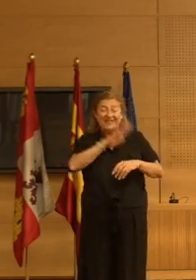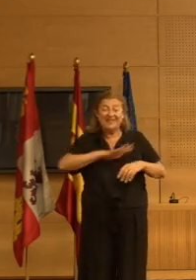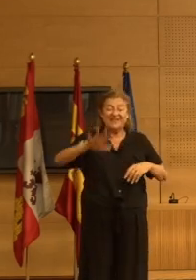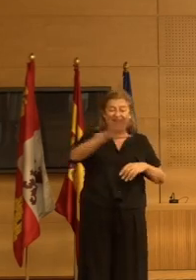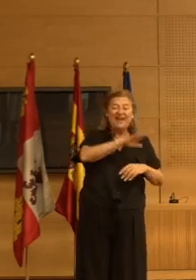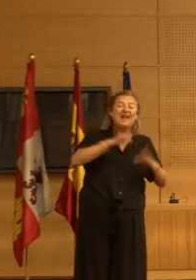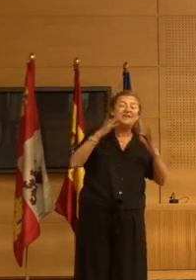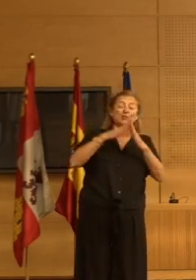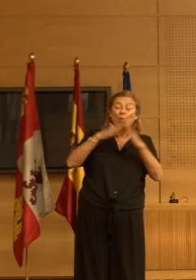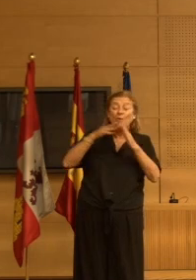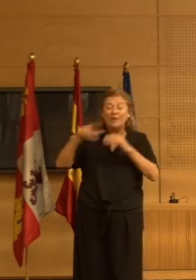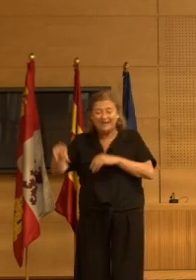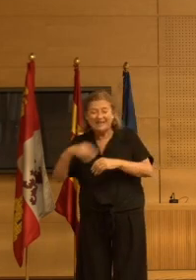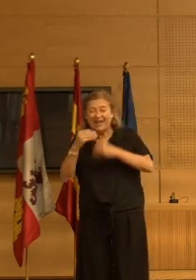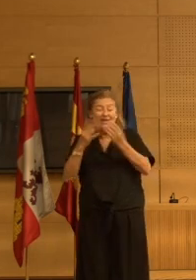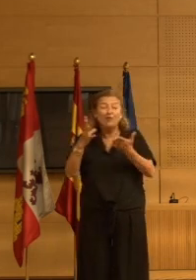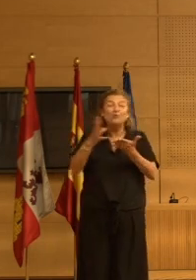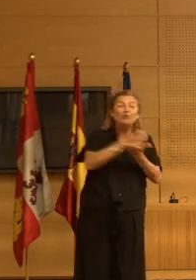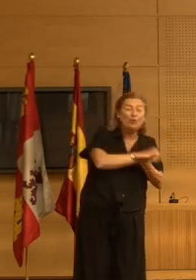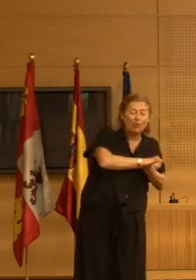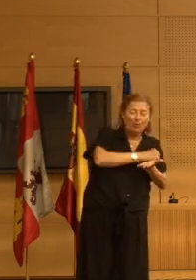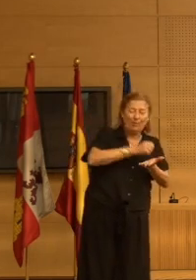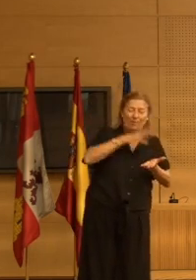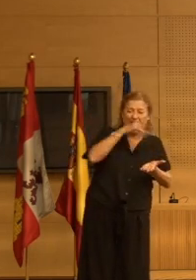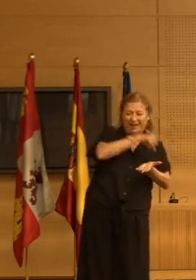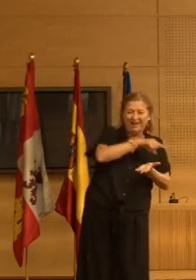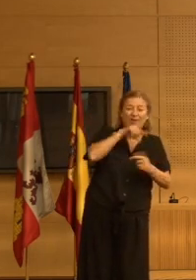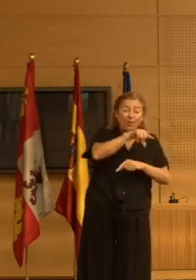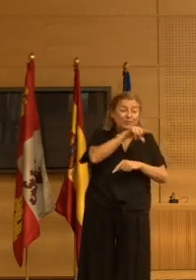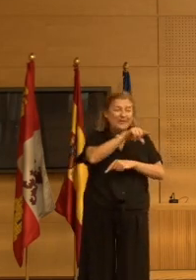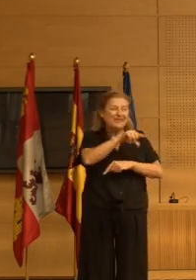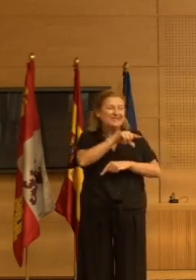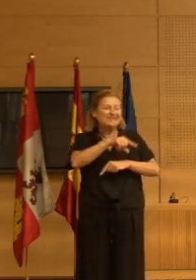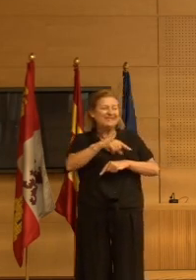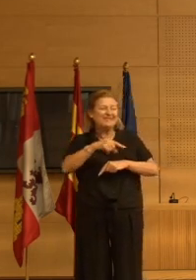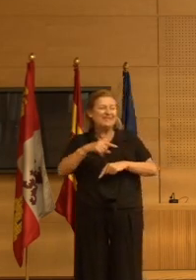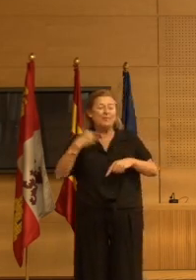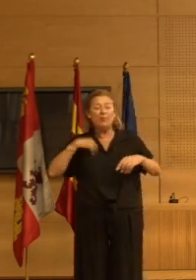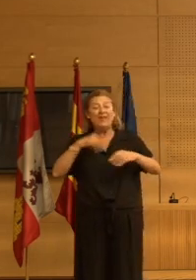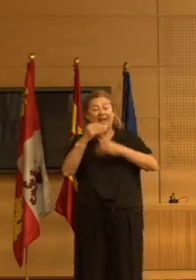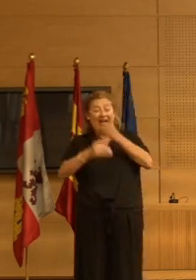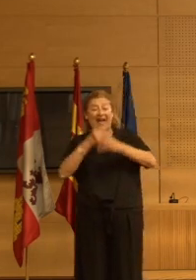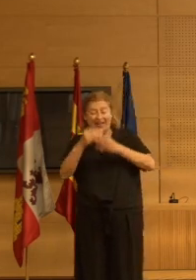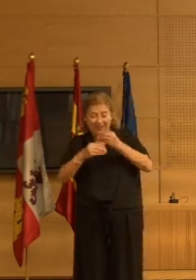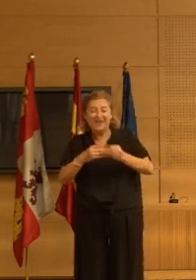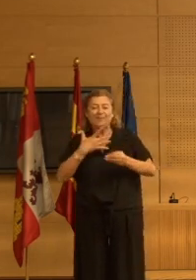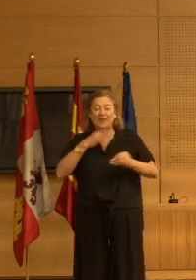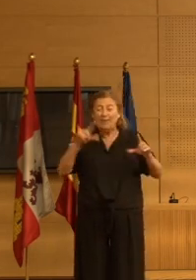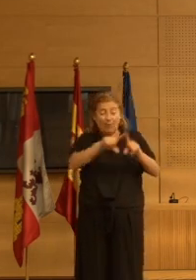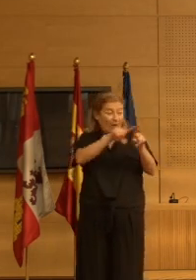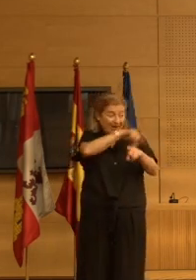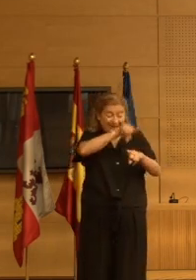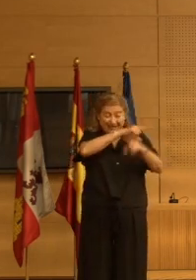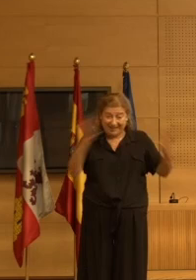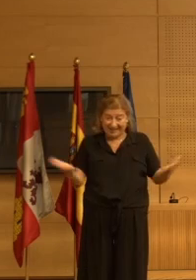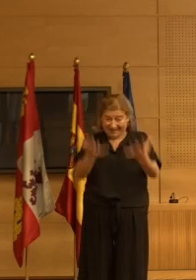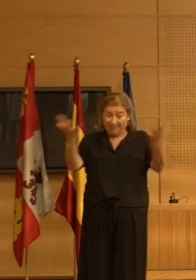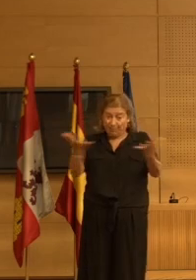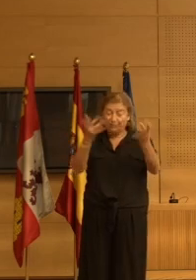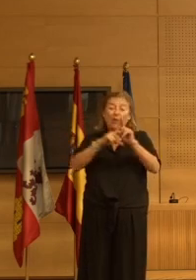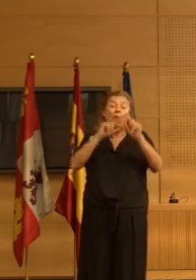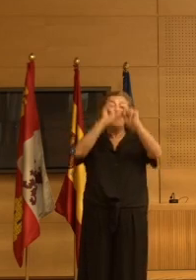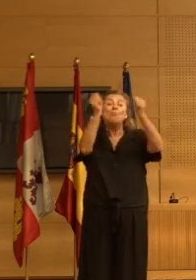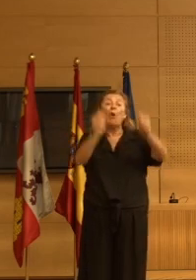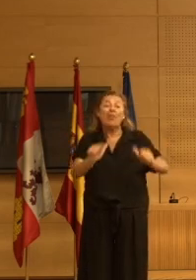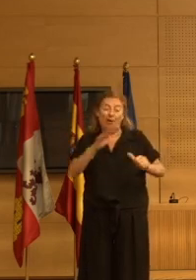tenemos tiempo para hacer todo esto mientras que en las residencias pues si tenéis esa oportunidad de poder hacerlo y poder ser ahí unos impulsores y un modelo